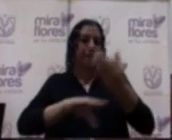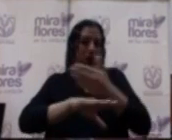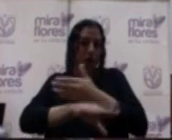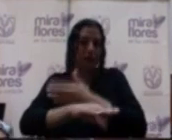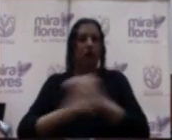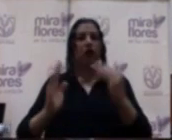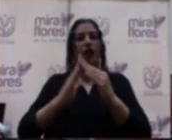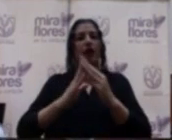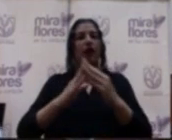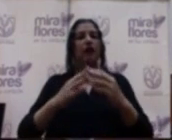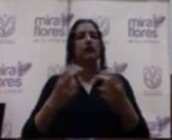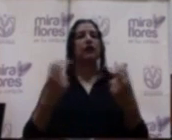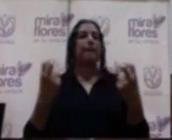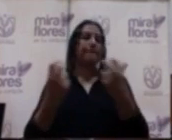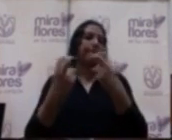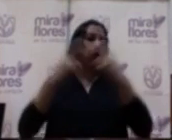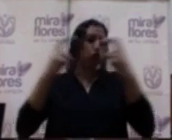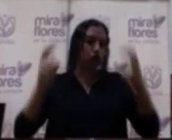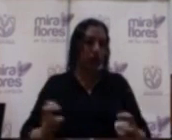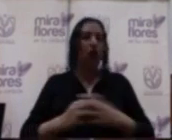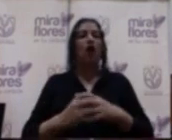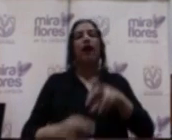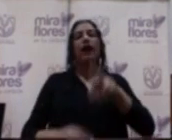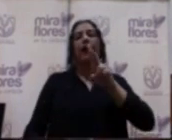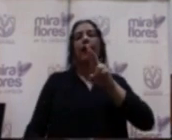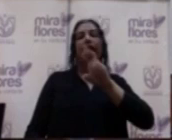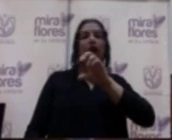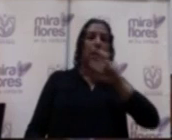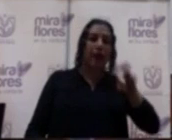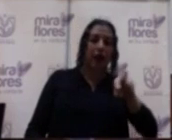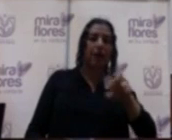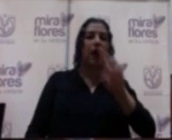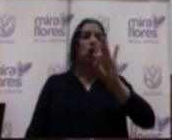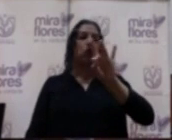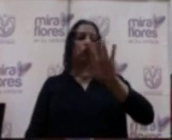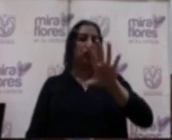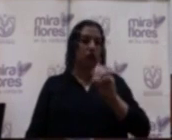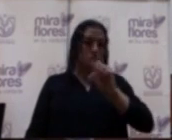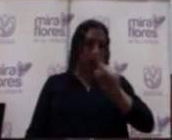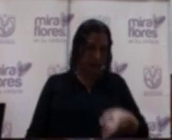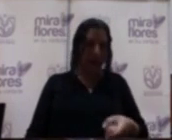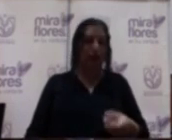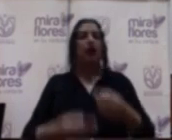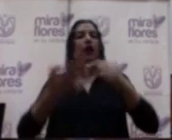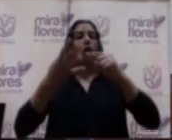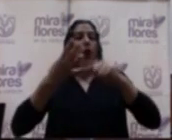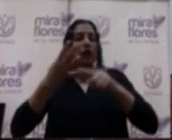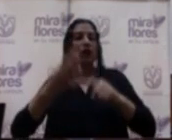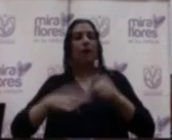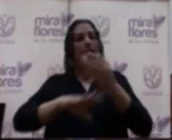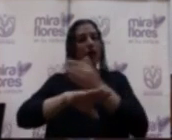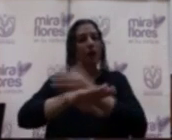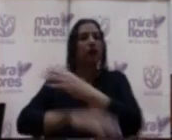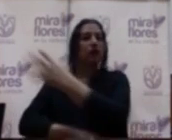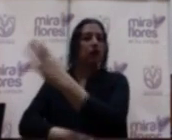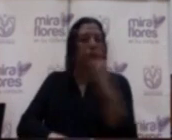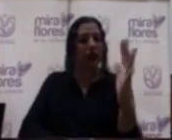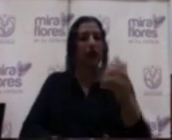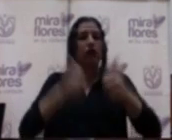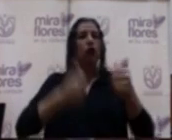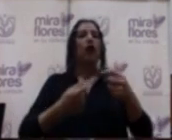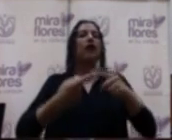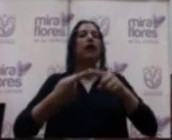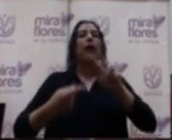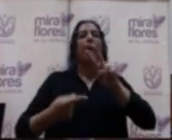de la Casa Museo Ricardo Palma, 850 mil, mejoramiento básico de parques, entre ellos Villavicencio,